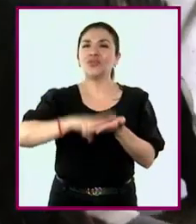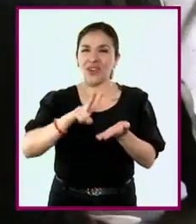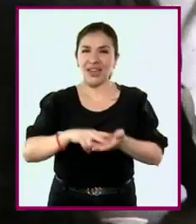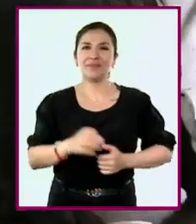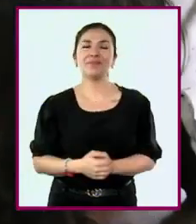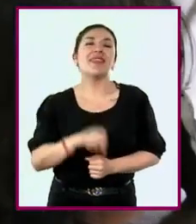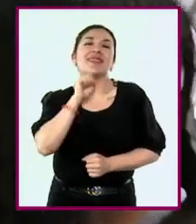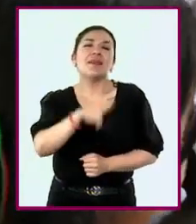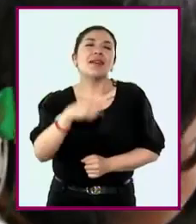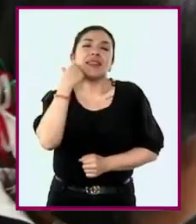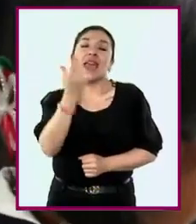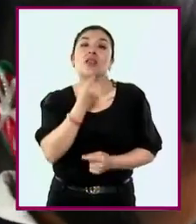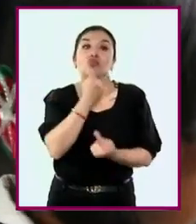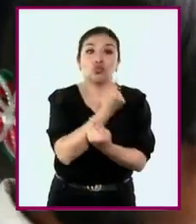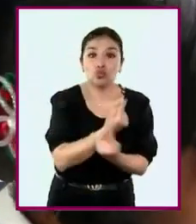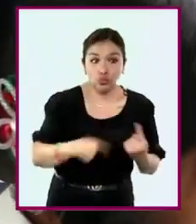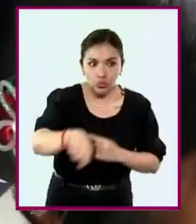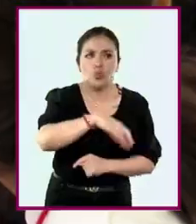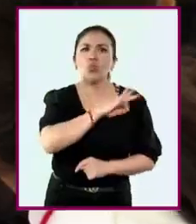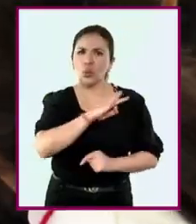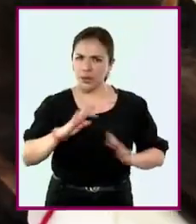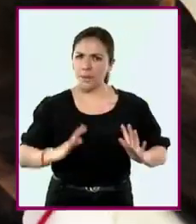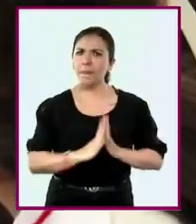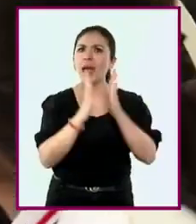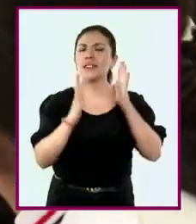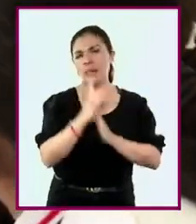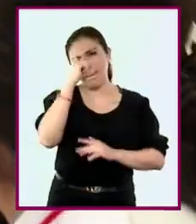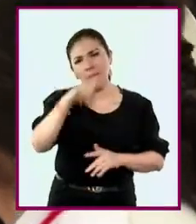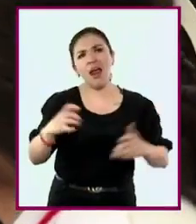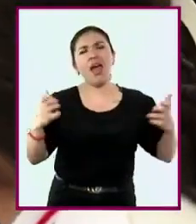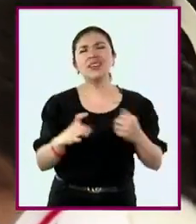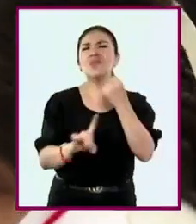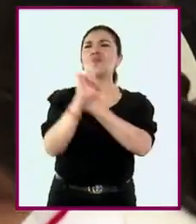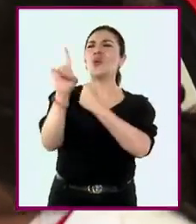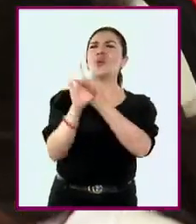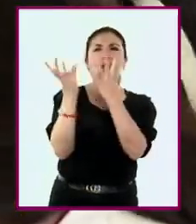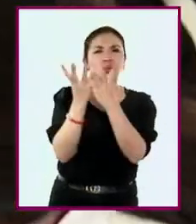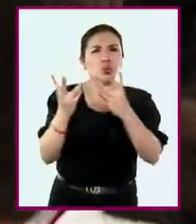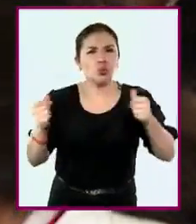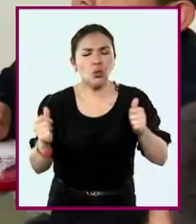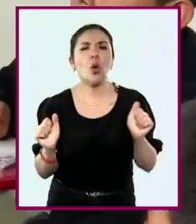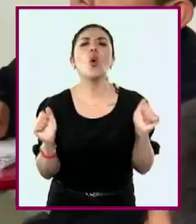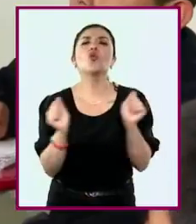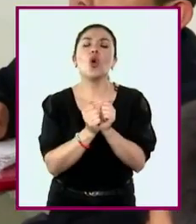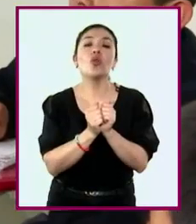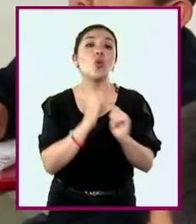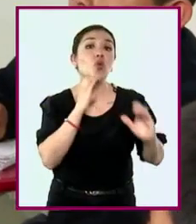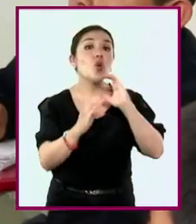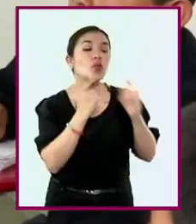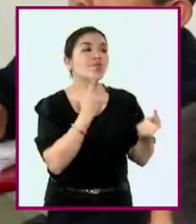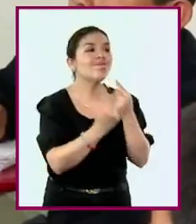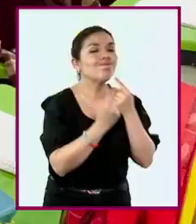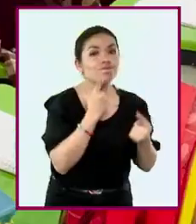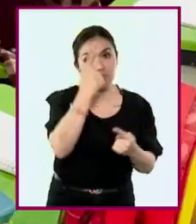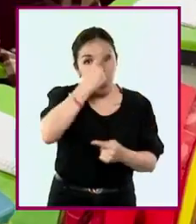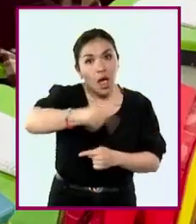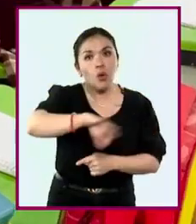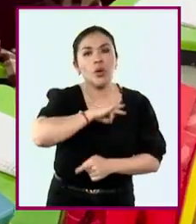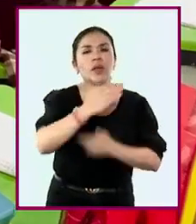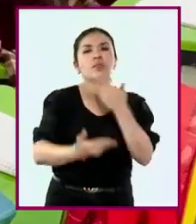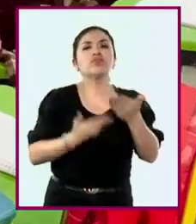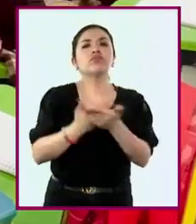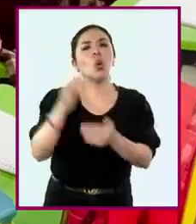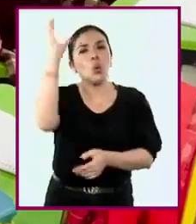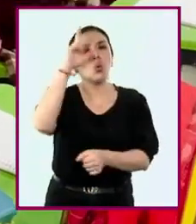También se propicia que niñas y niños participen en la resolución de conflictos mediante el diálogo para